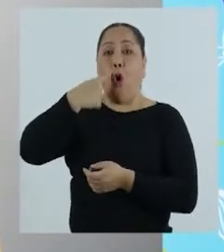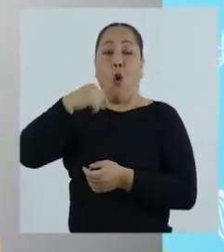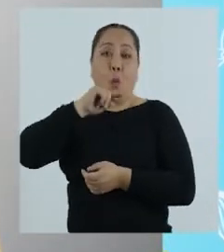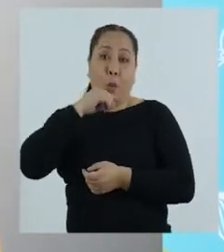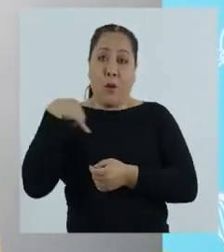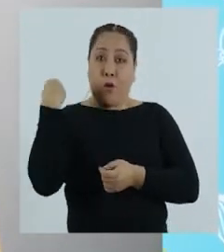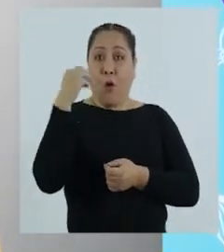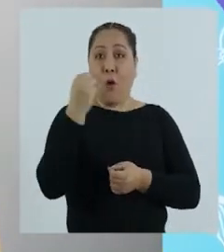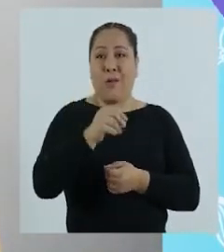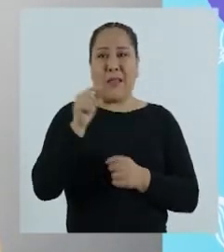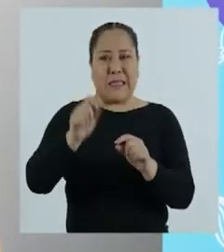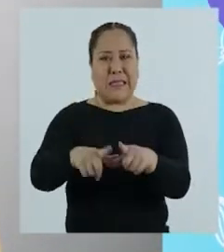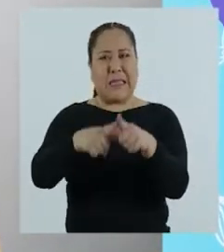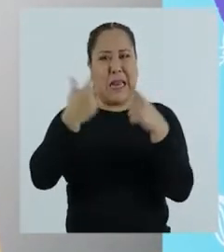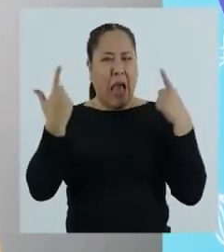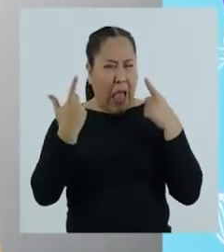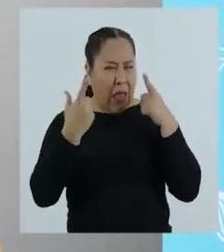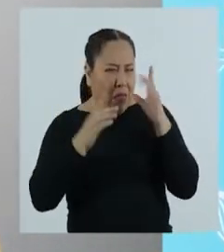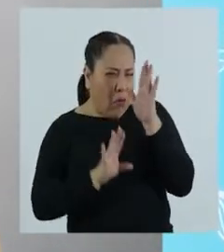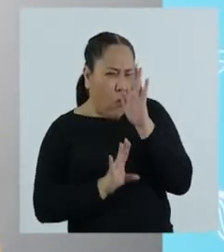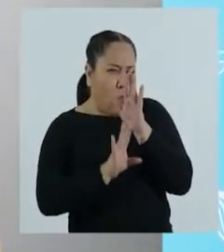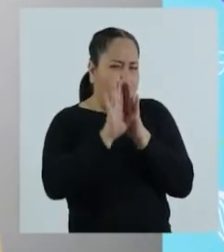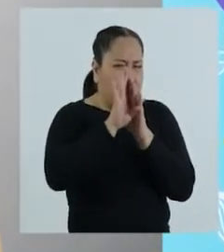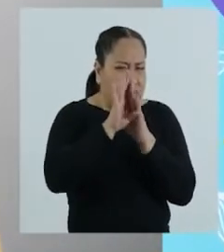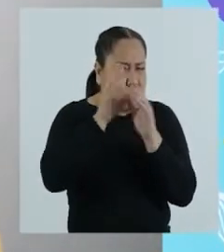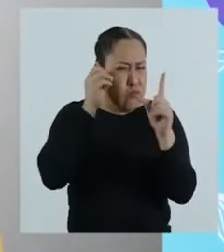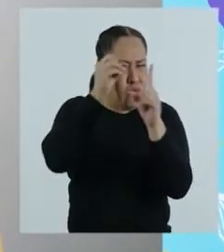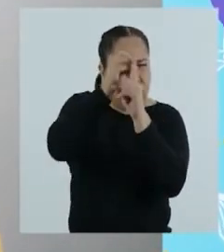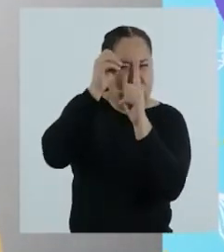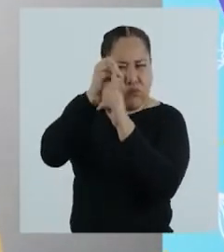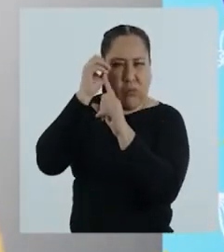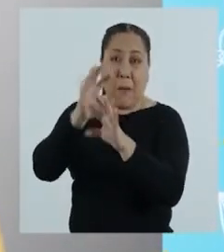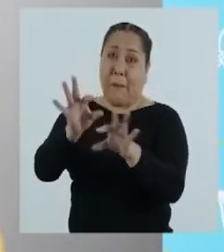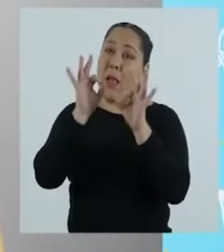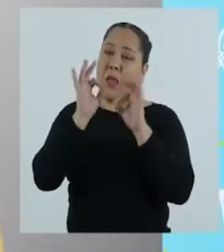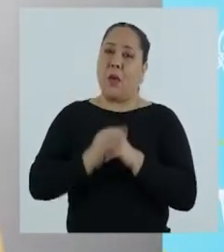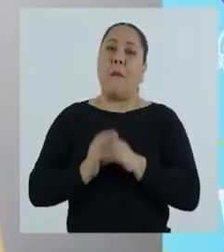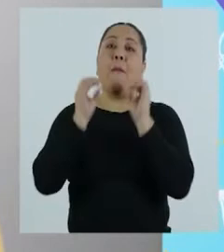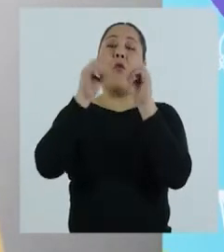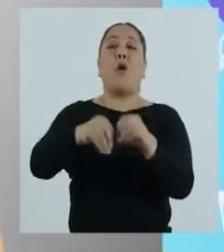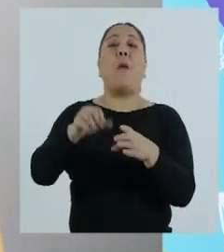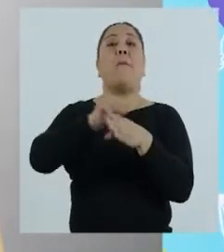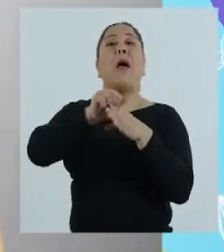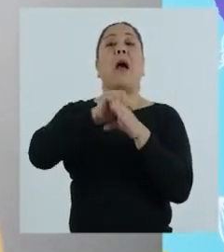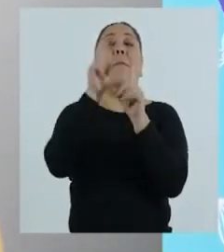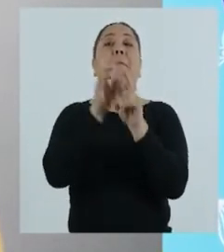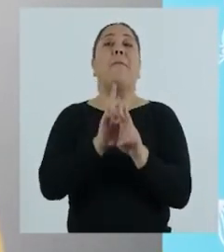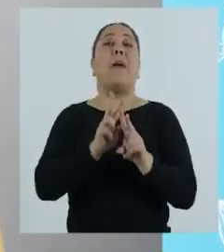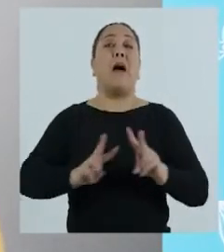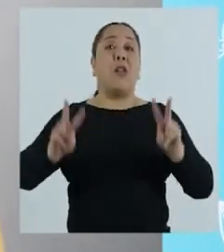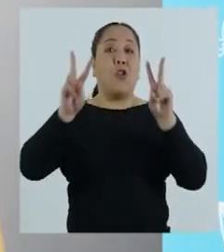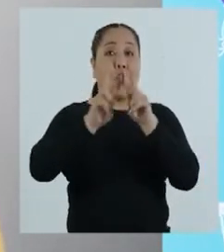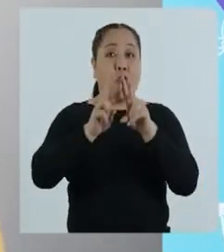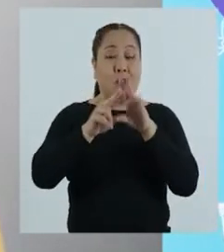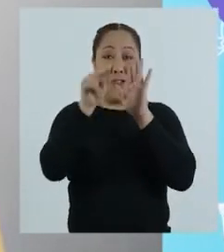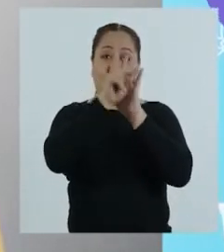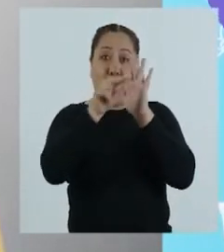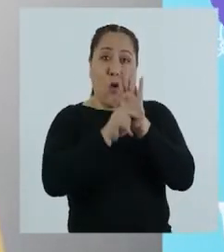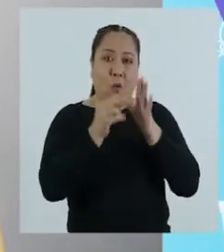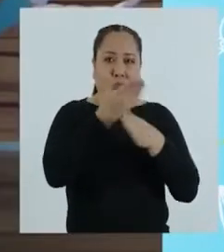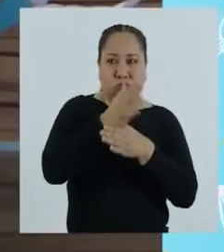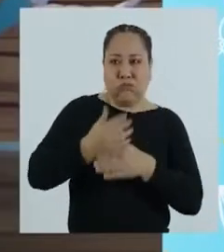los niños y adolescentes en los grandes desafíos y riesgos. Poniendo en práctica los valores y normas de